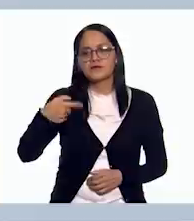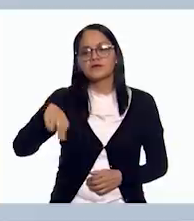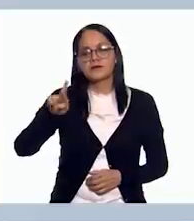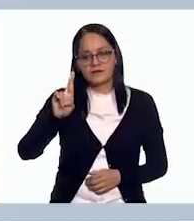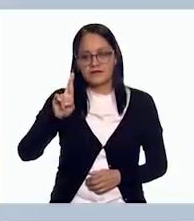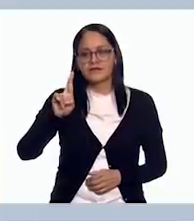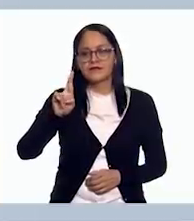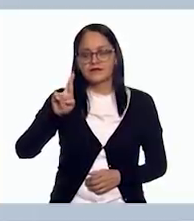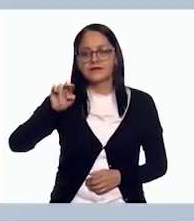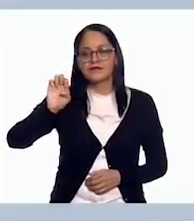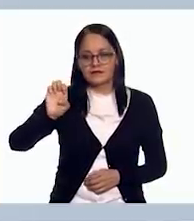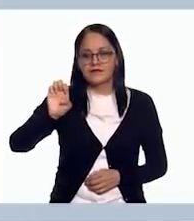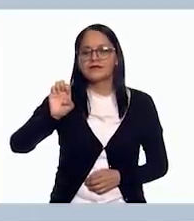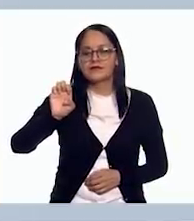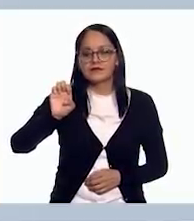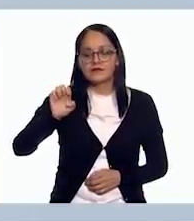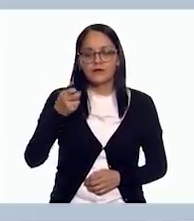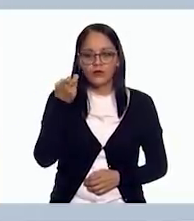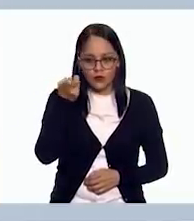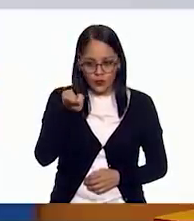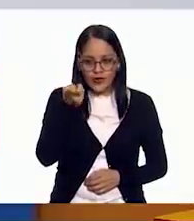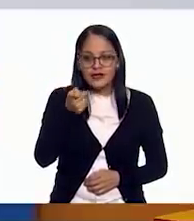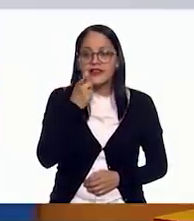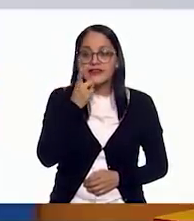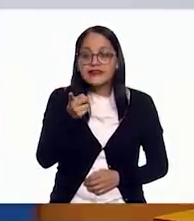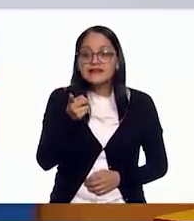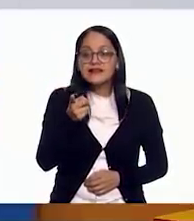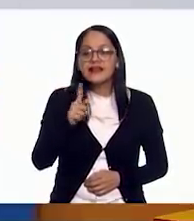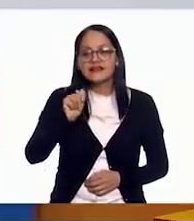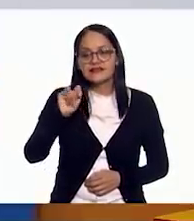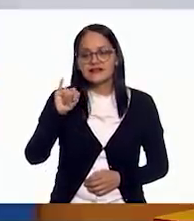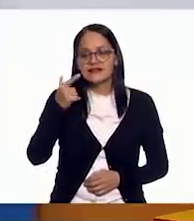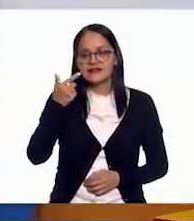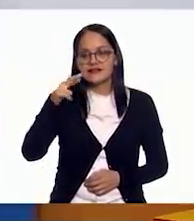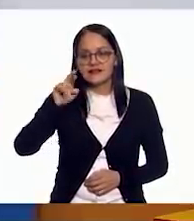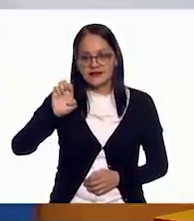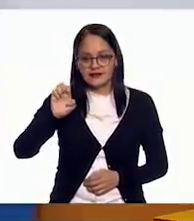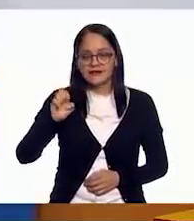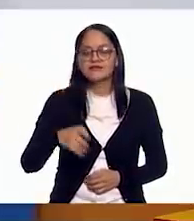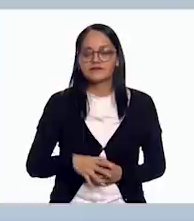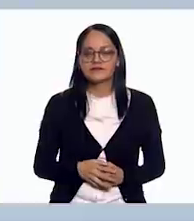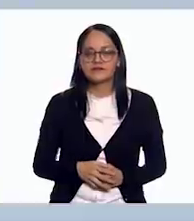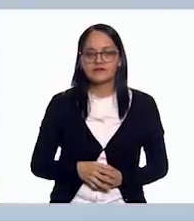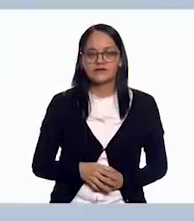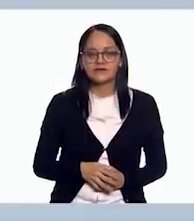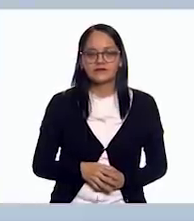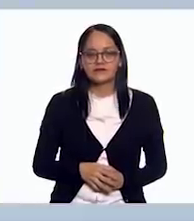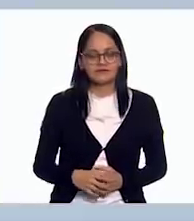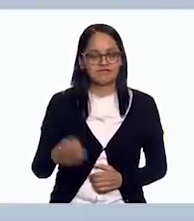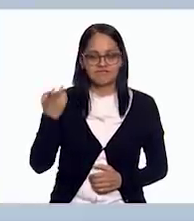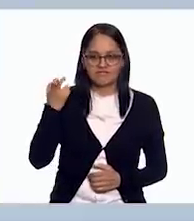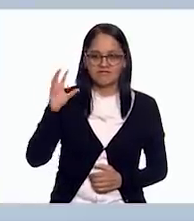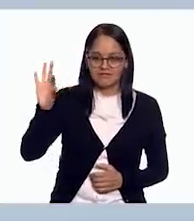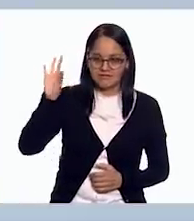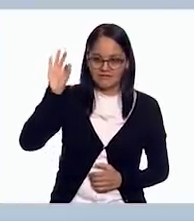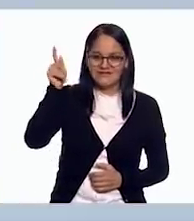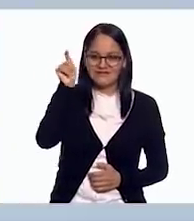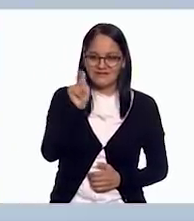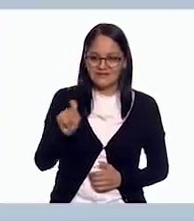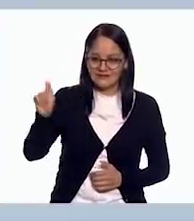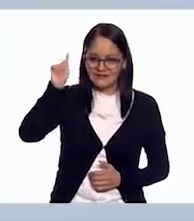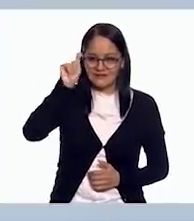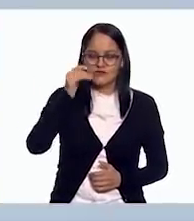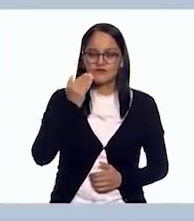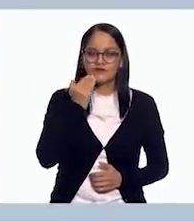una R y luego una E. Por lo tanto, allí dice tigre. Vamos a encerrarla. Encerramos. Aquí está. Entonces,